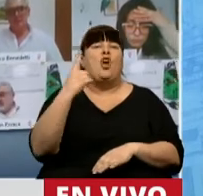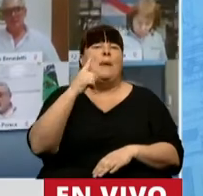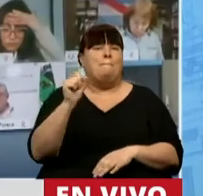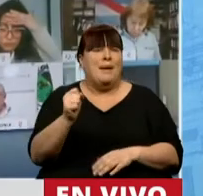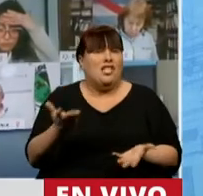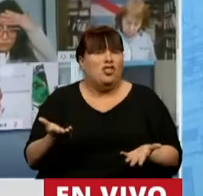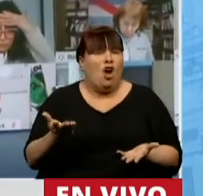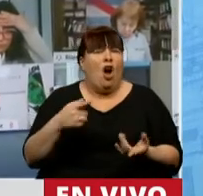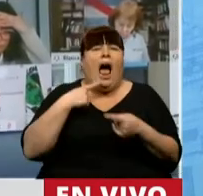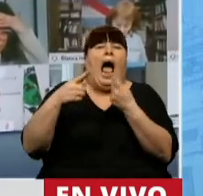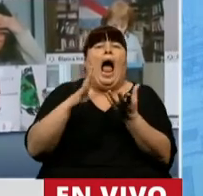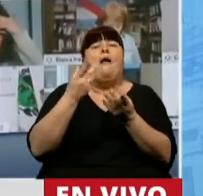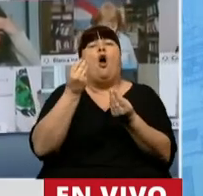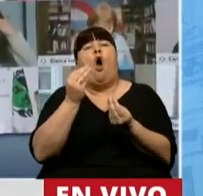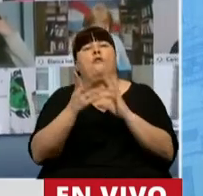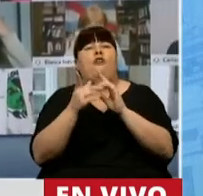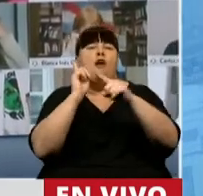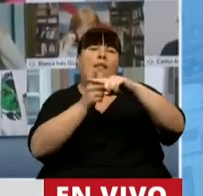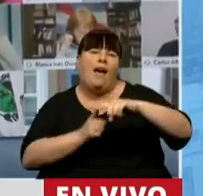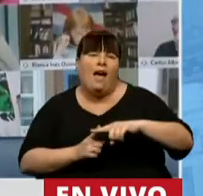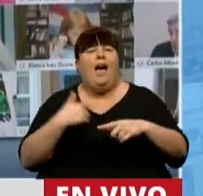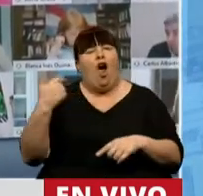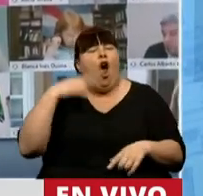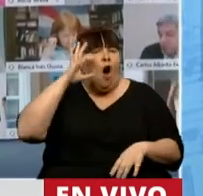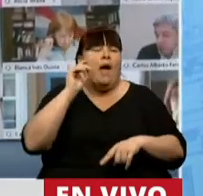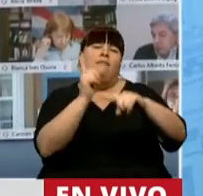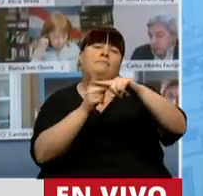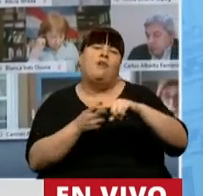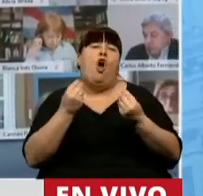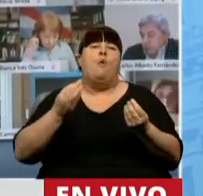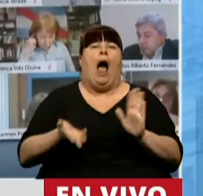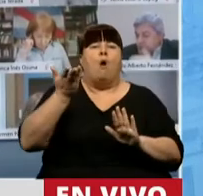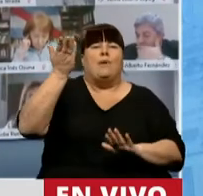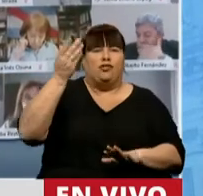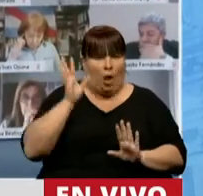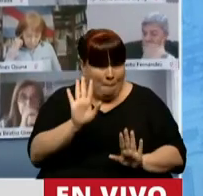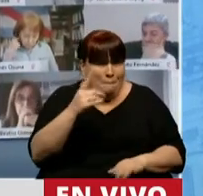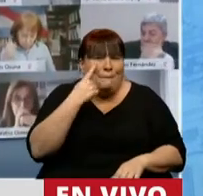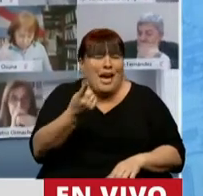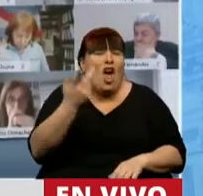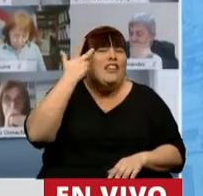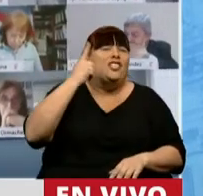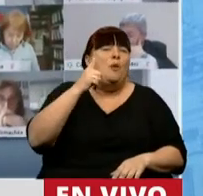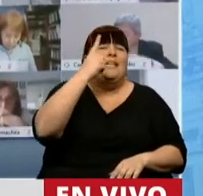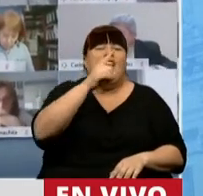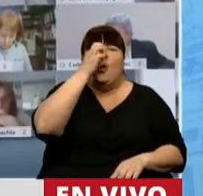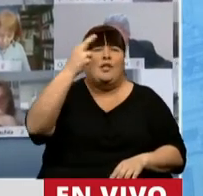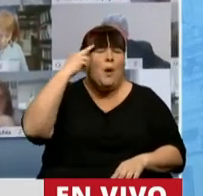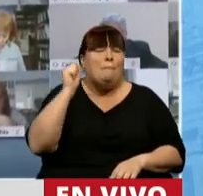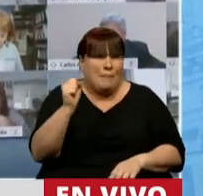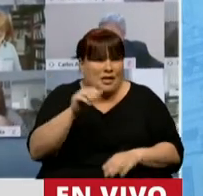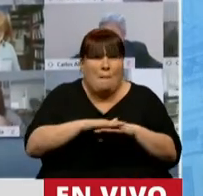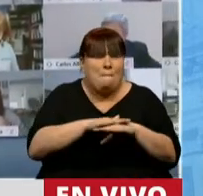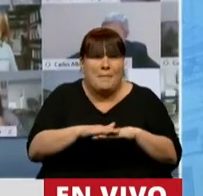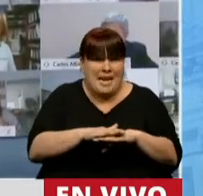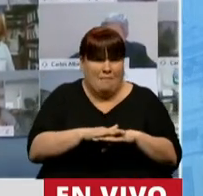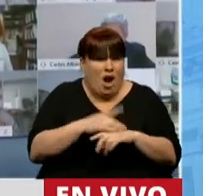.000 pesos, porque se discuten las fórmulas, por ejemplo, nosotros tenemos nuestra opinión, la fórmula de movilidad. Pero partamos de la base que con 18.129 pesos, que